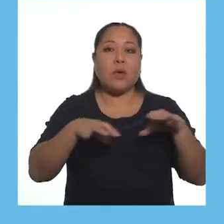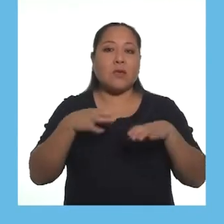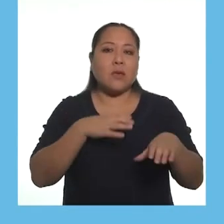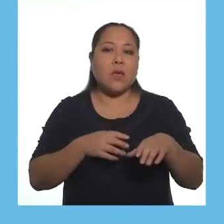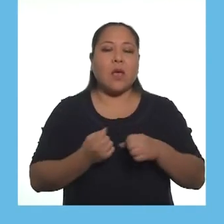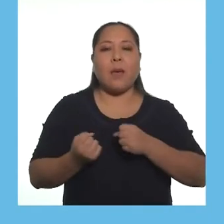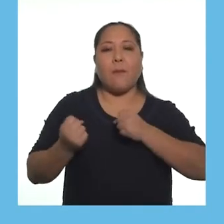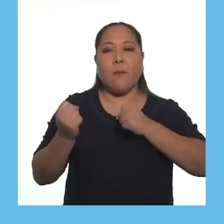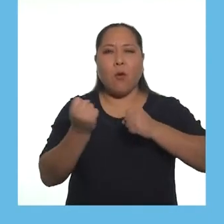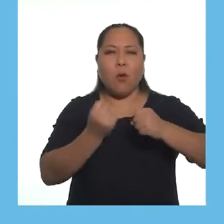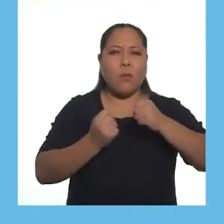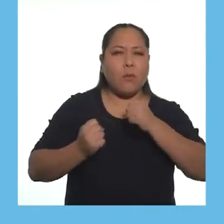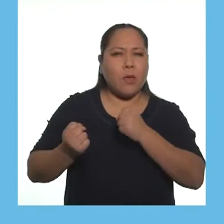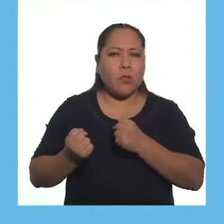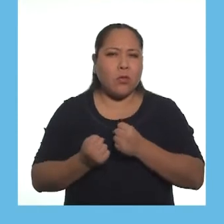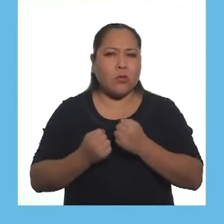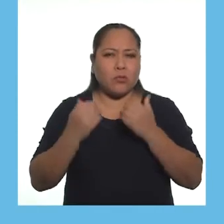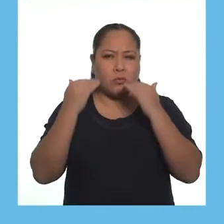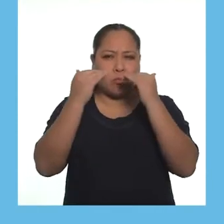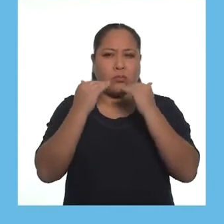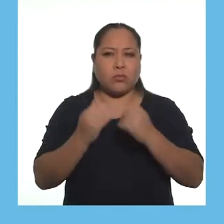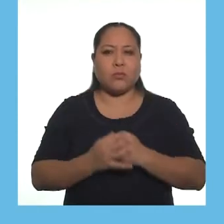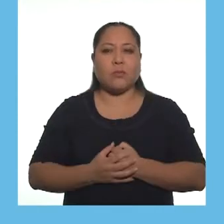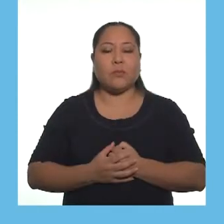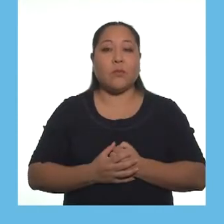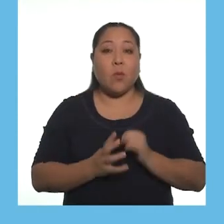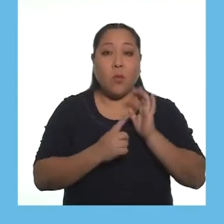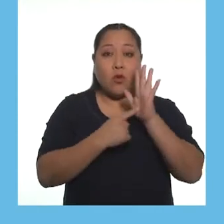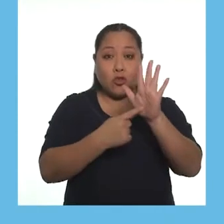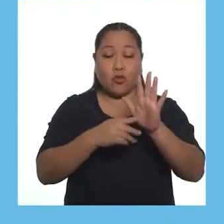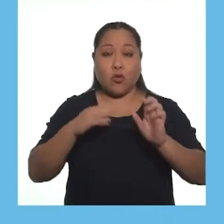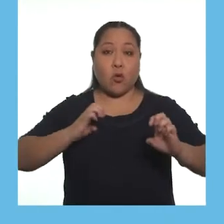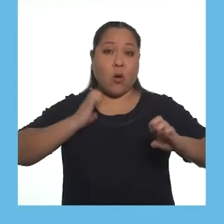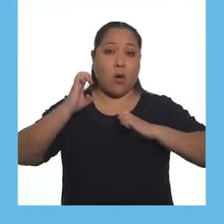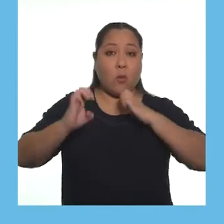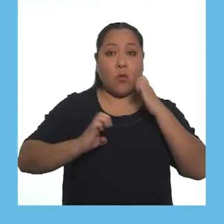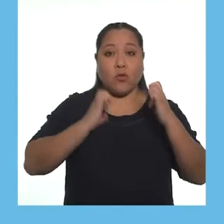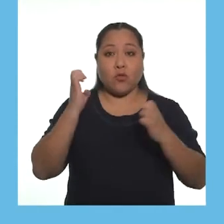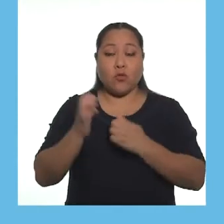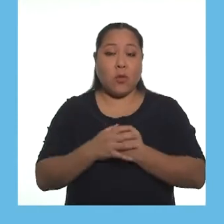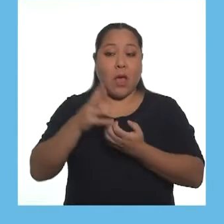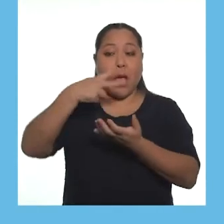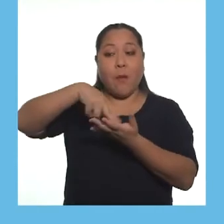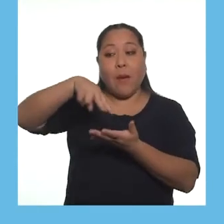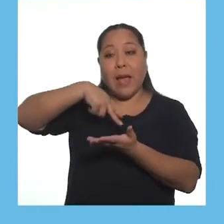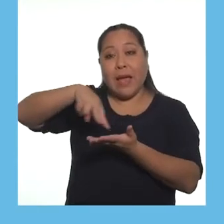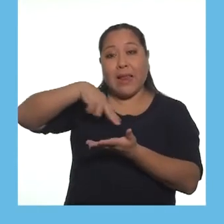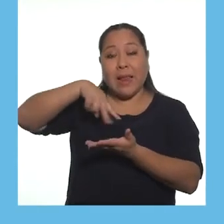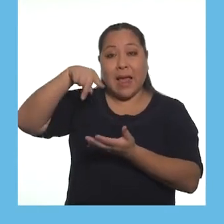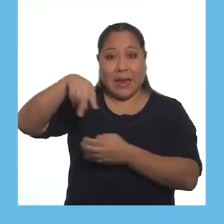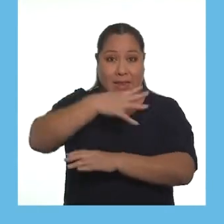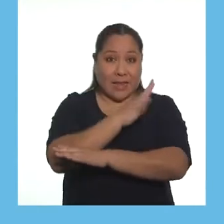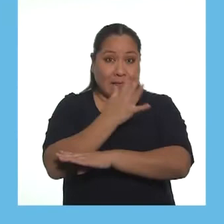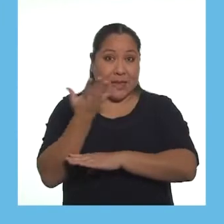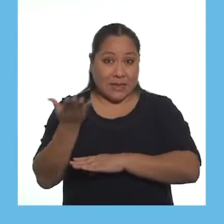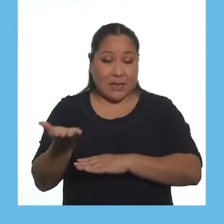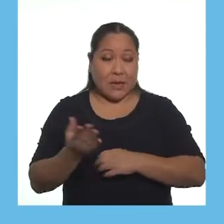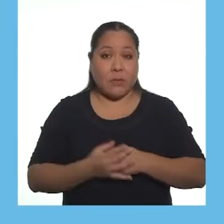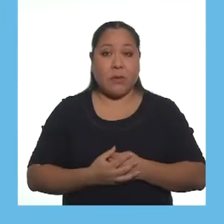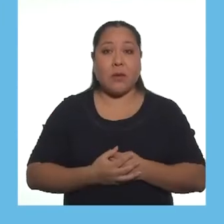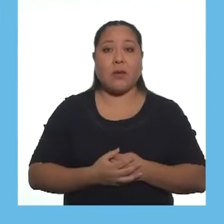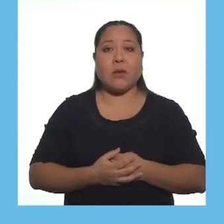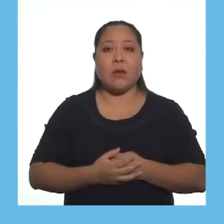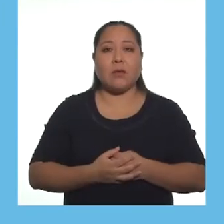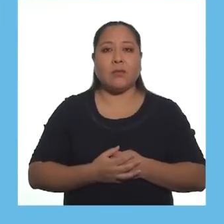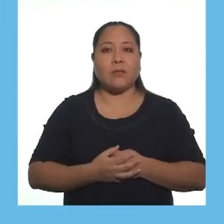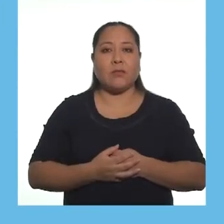¿Realizó movimientos coordinados? ¿Expresó sus emociones al bailar una danza típica de